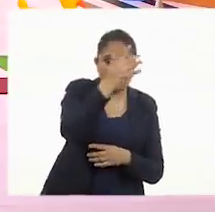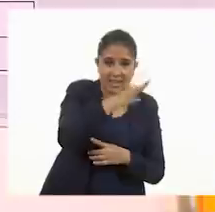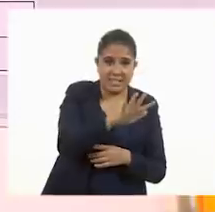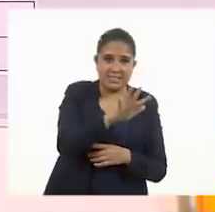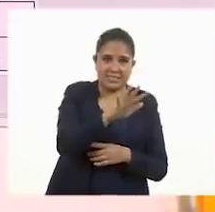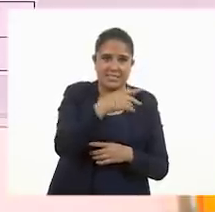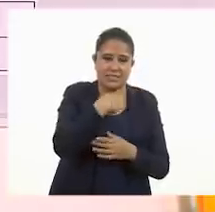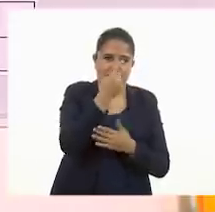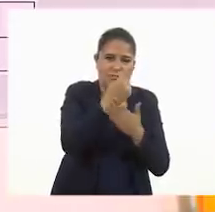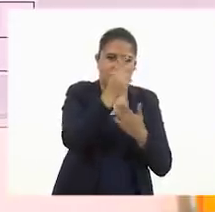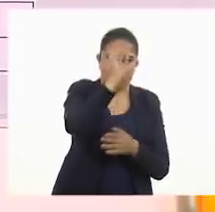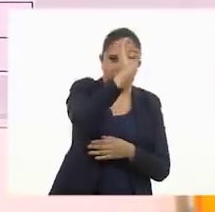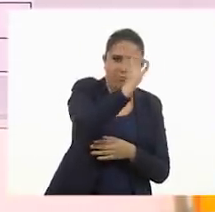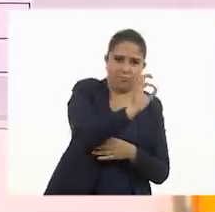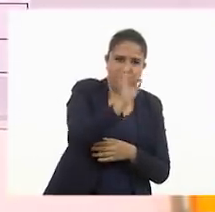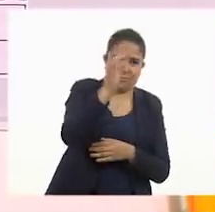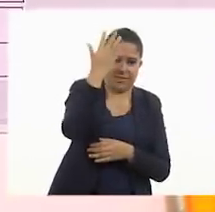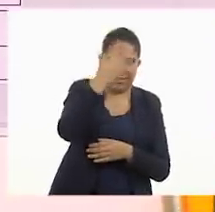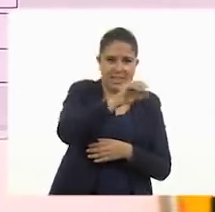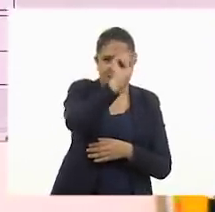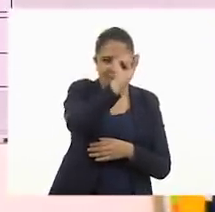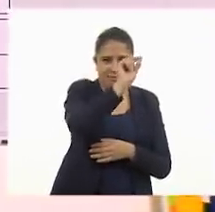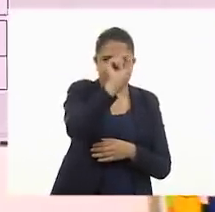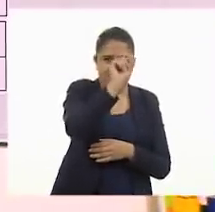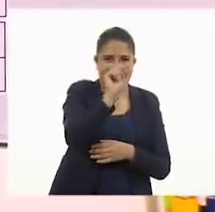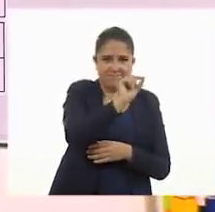dibujar las diez fichas. Y vamos.